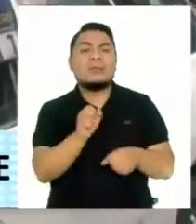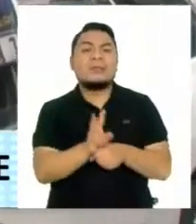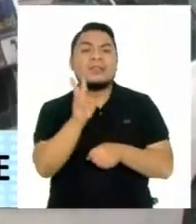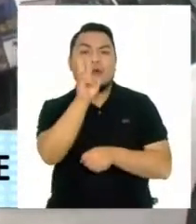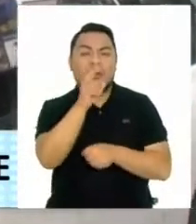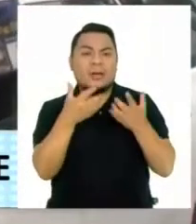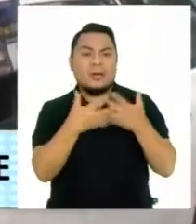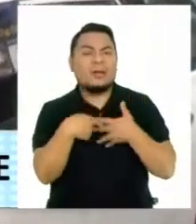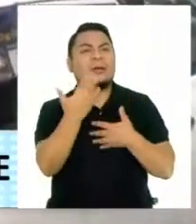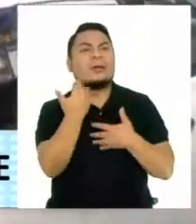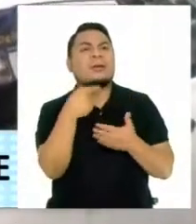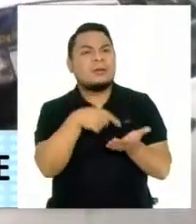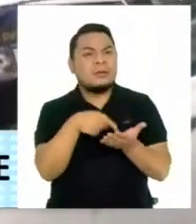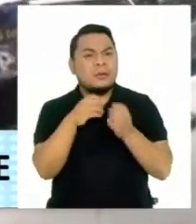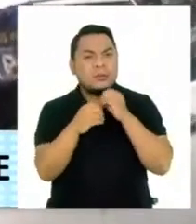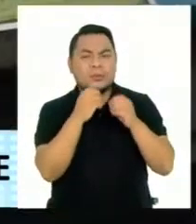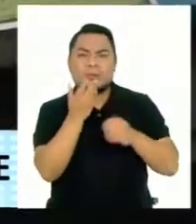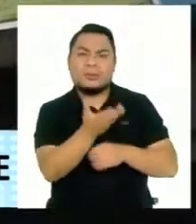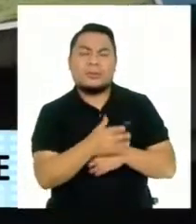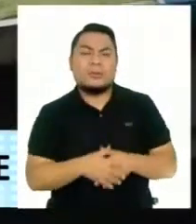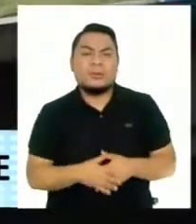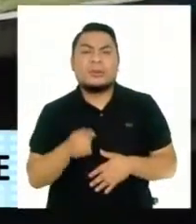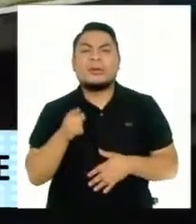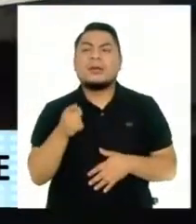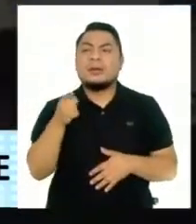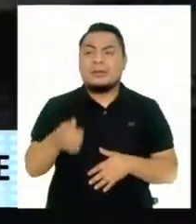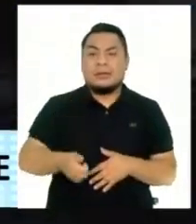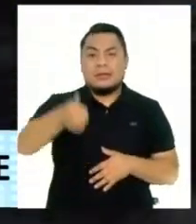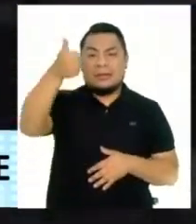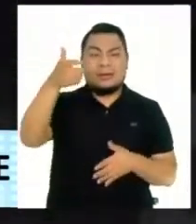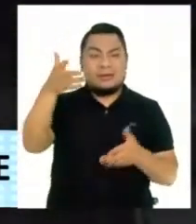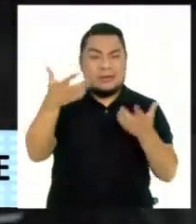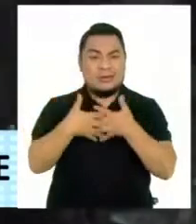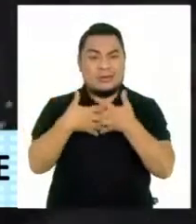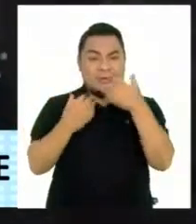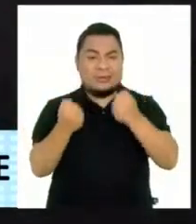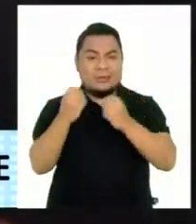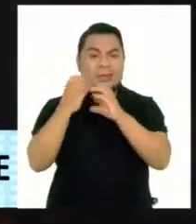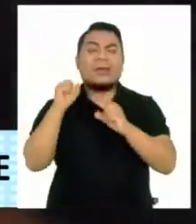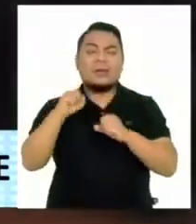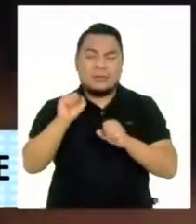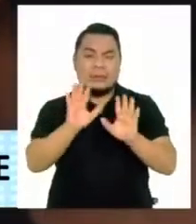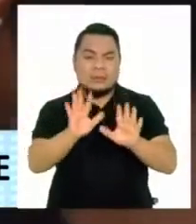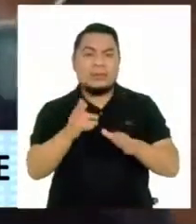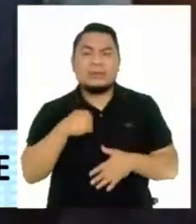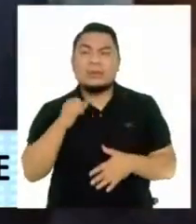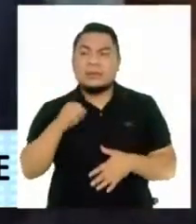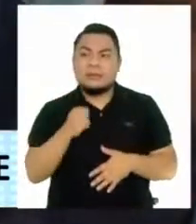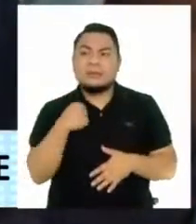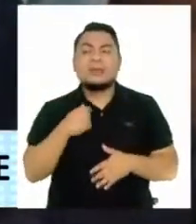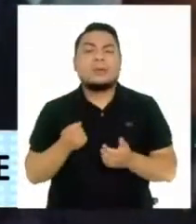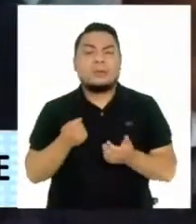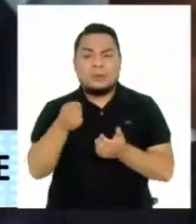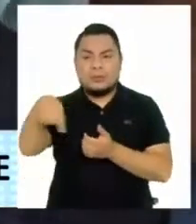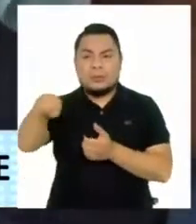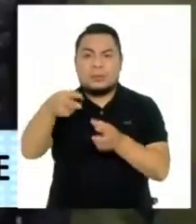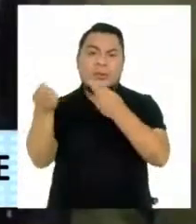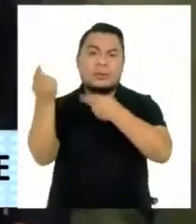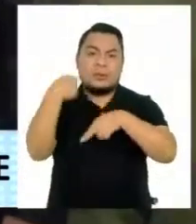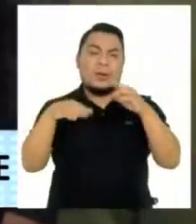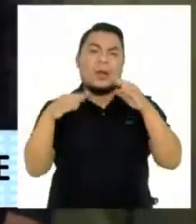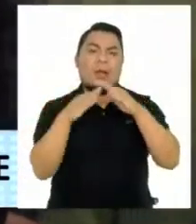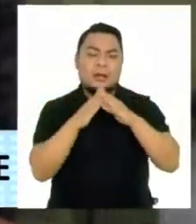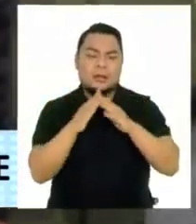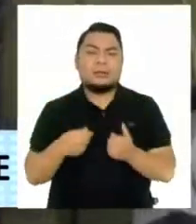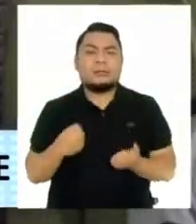Victoria para exigir una solución. Al respecto, el gerente indicó que se harán cargo del traslado de los pasajeros a su